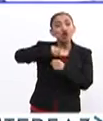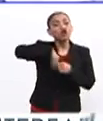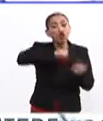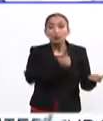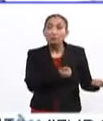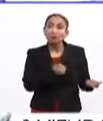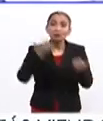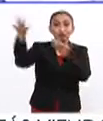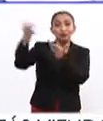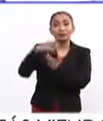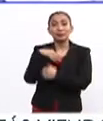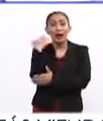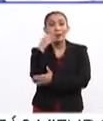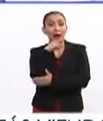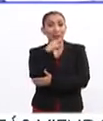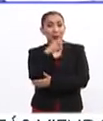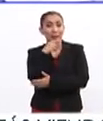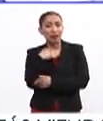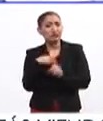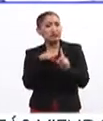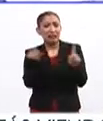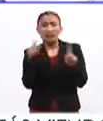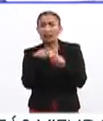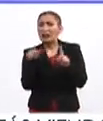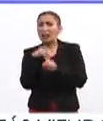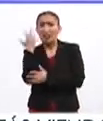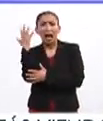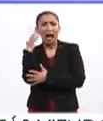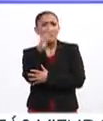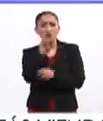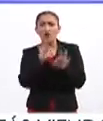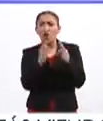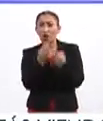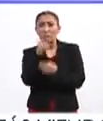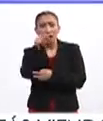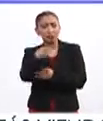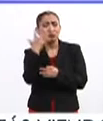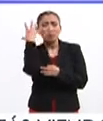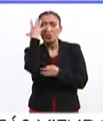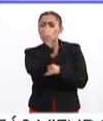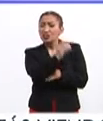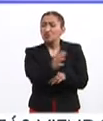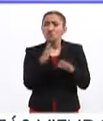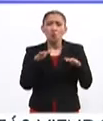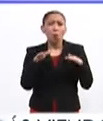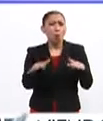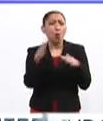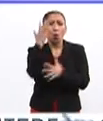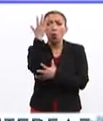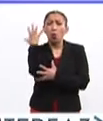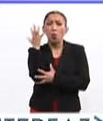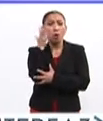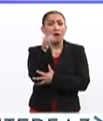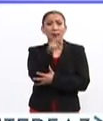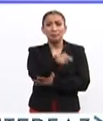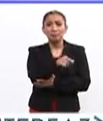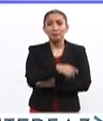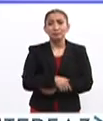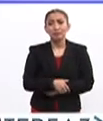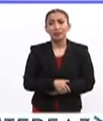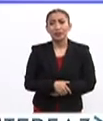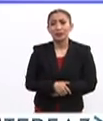nosotros árboles de Navidad. Tenemos la biodiversidad, tenemos ejemplares extraordinarios de pseudotsuga incluso,